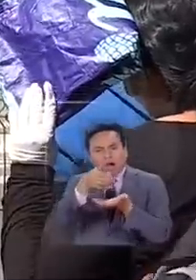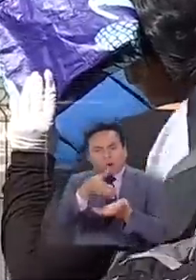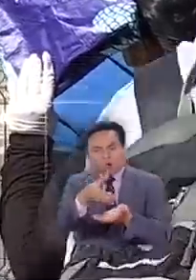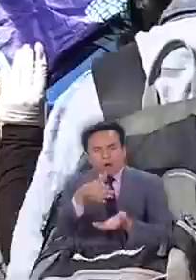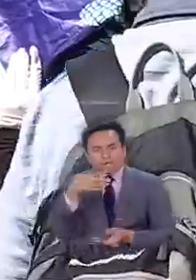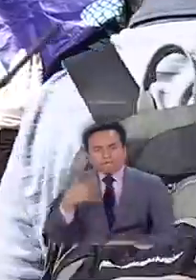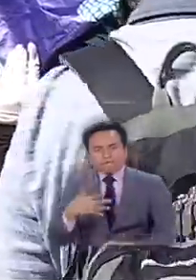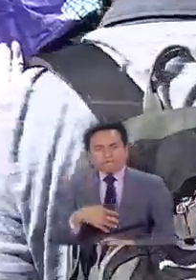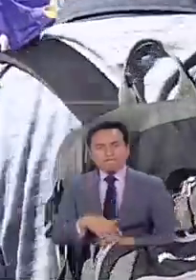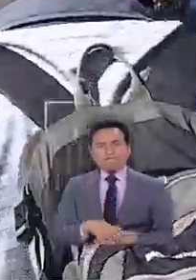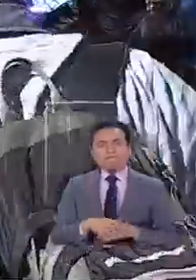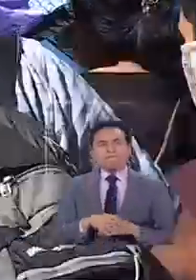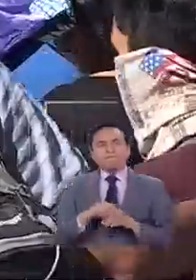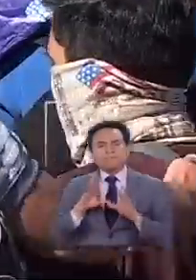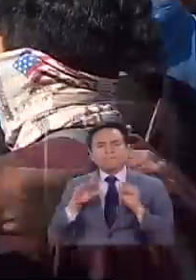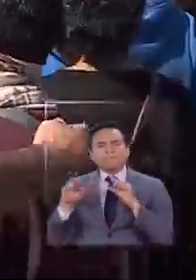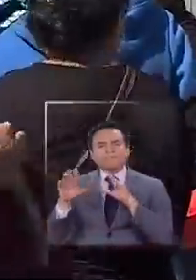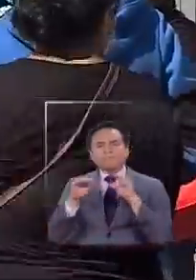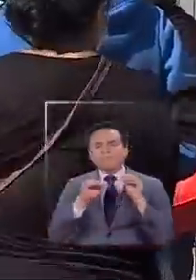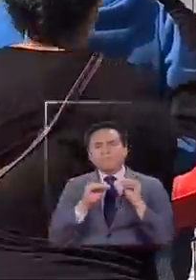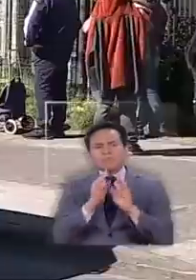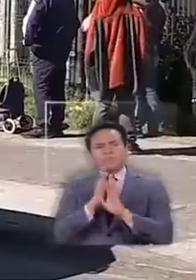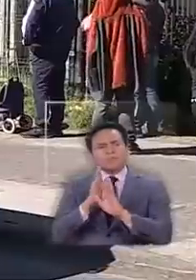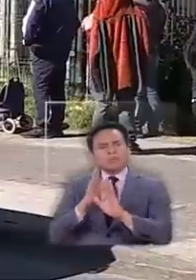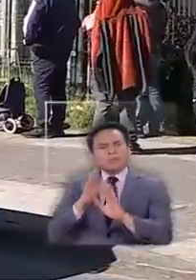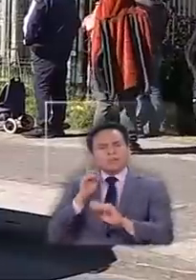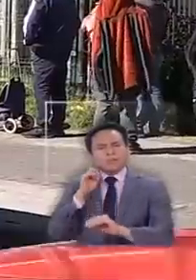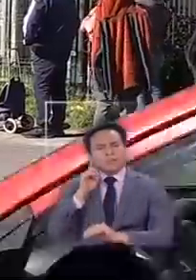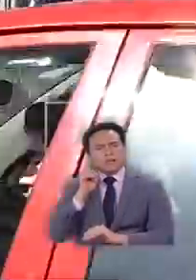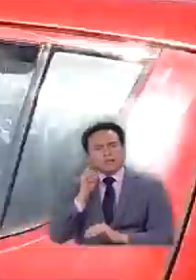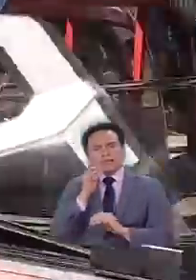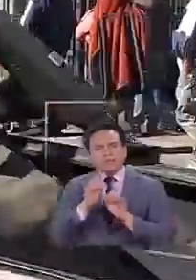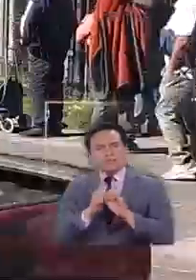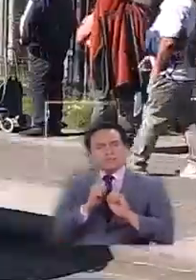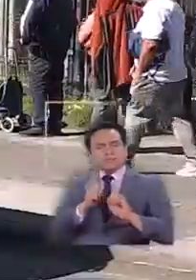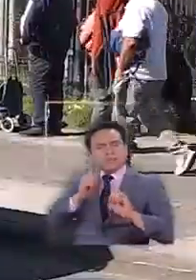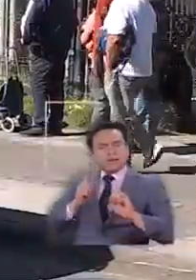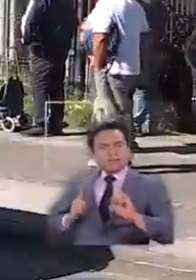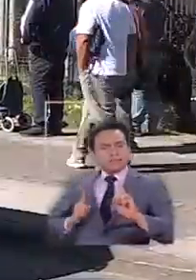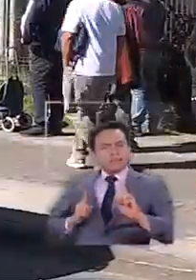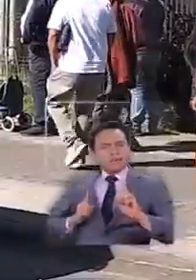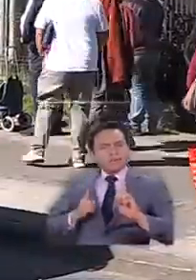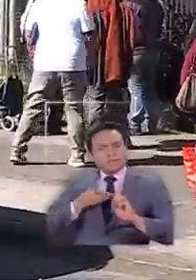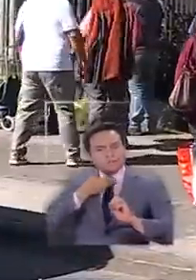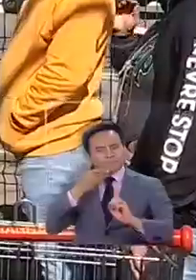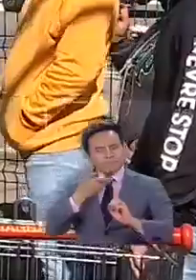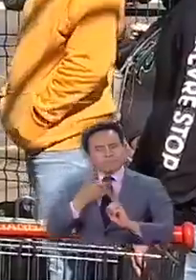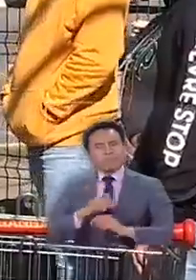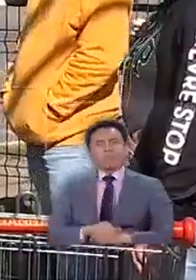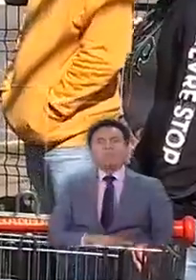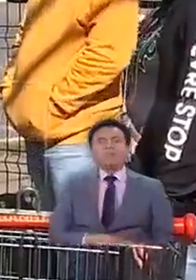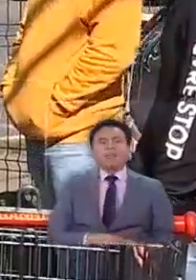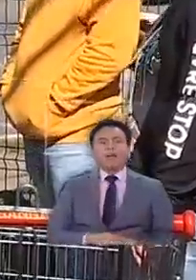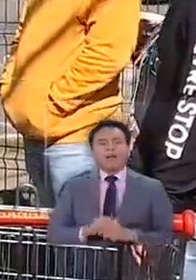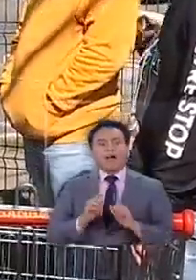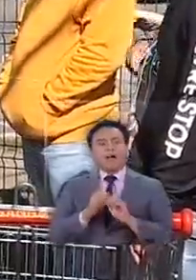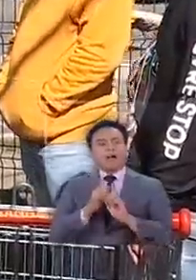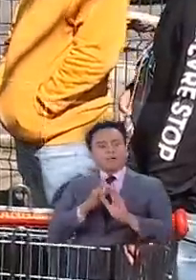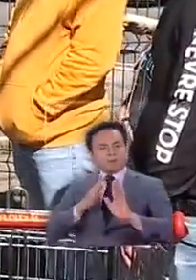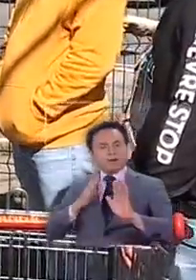vamos a ordenar un poquito nuevamente la fila para que tengamos una distancia que lleva uno de la derecha. Le abren paso.